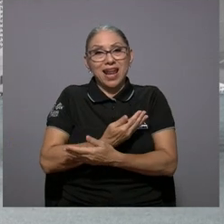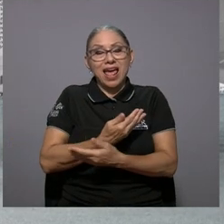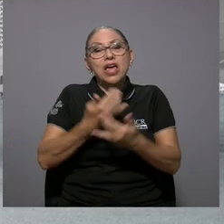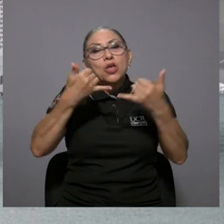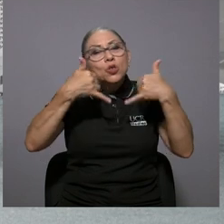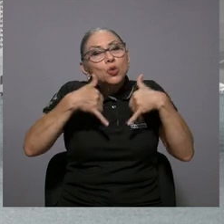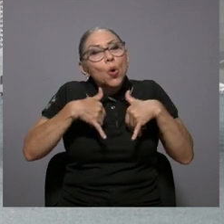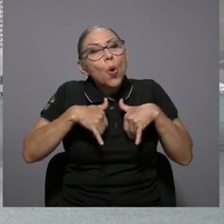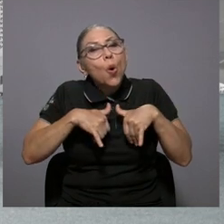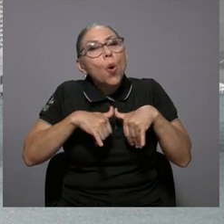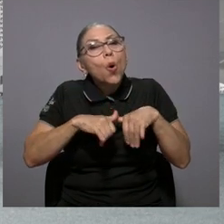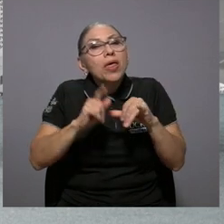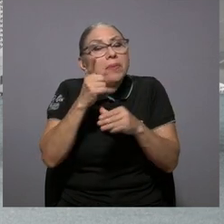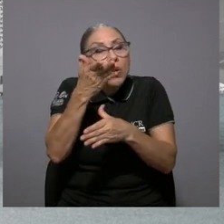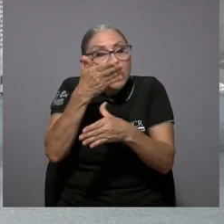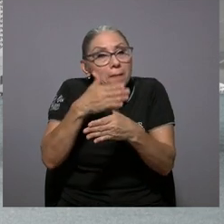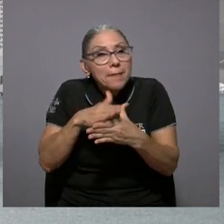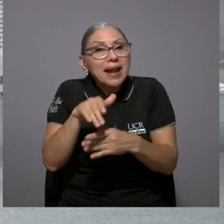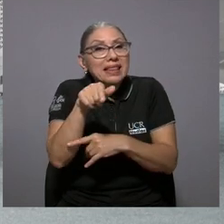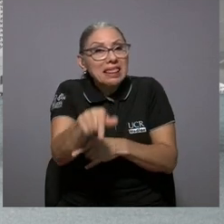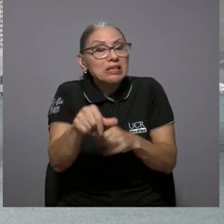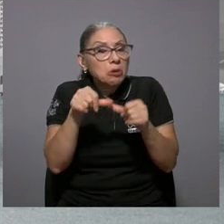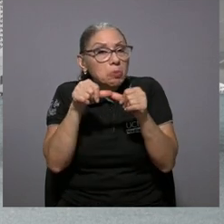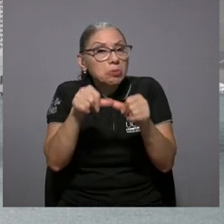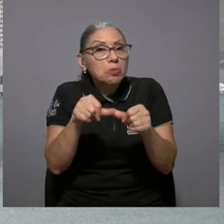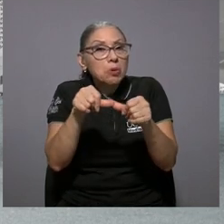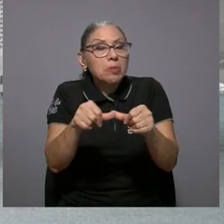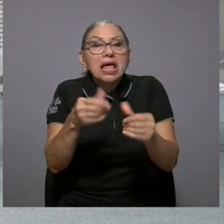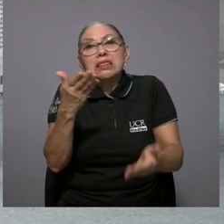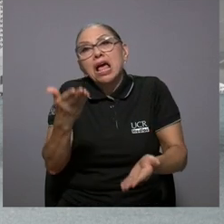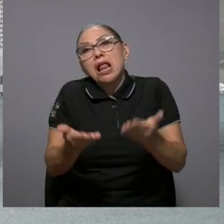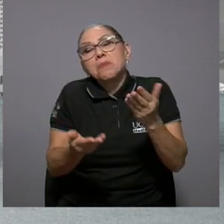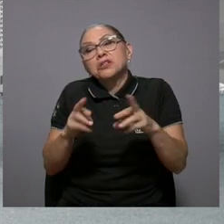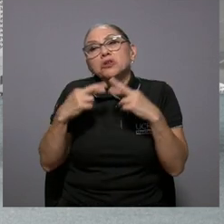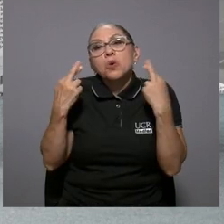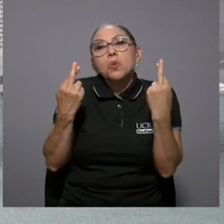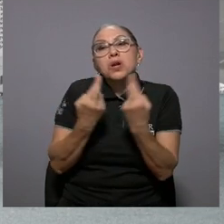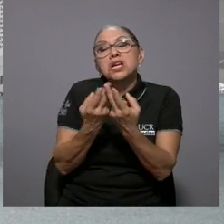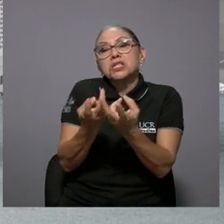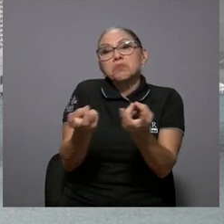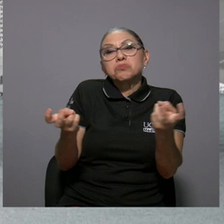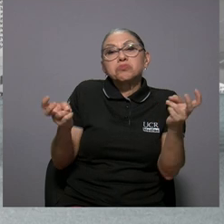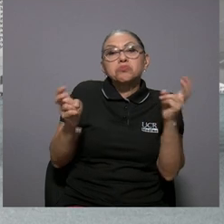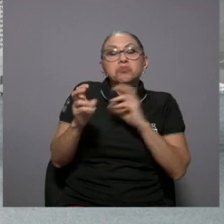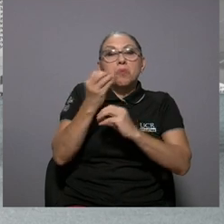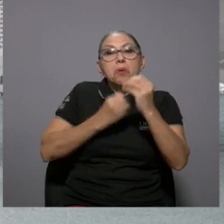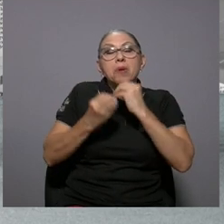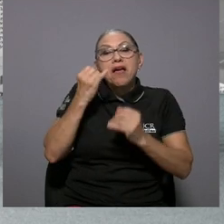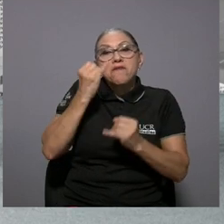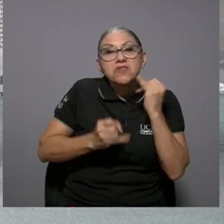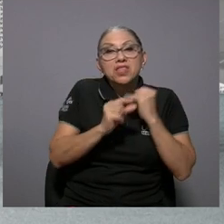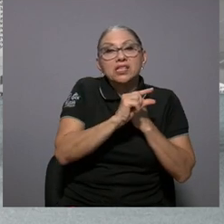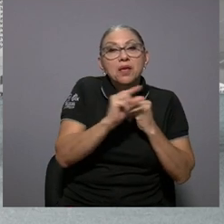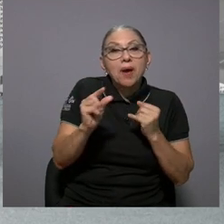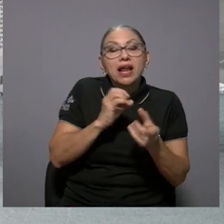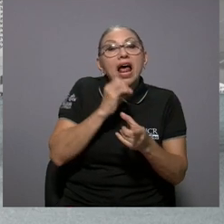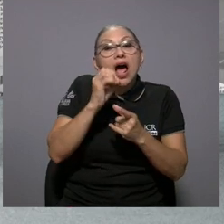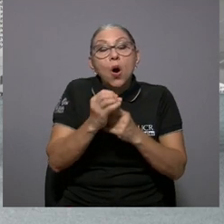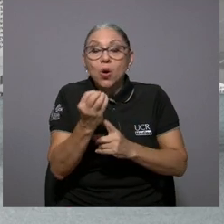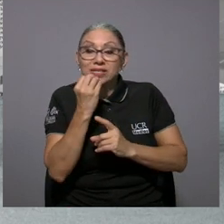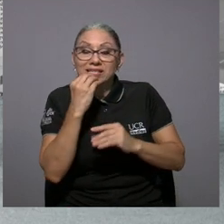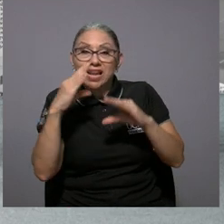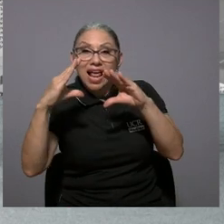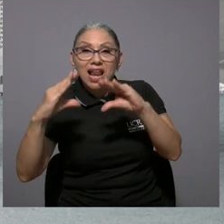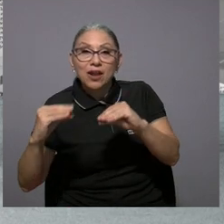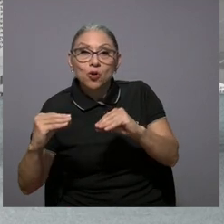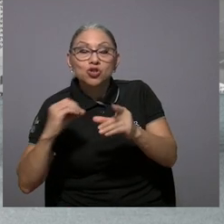moderna se sigue salvando una parte de ese aspecto ya sea para los fines de semana ya sea